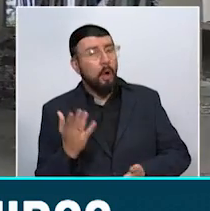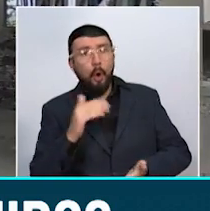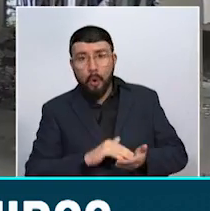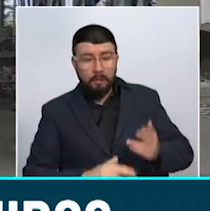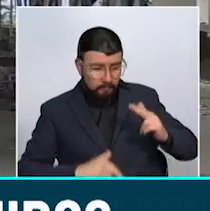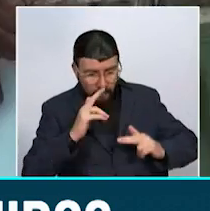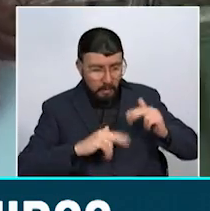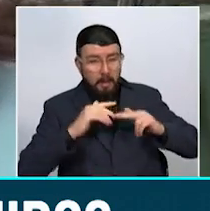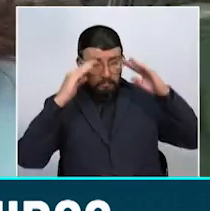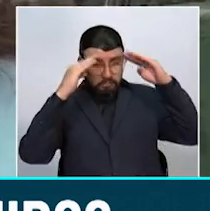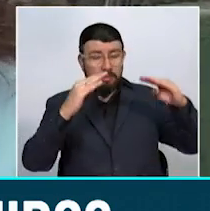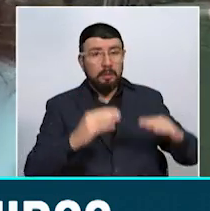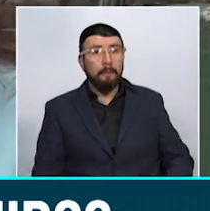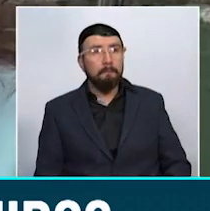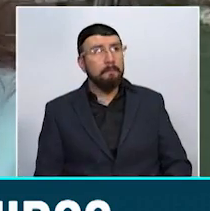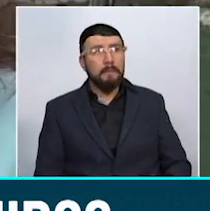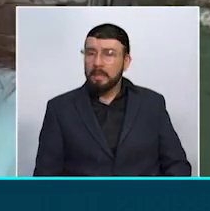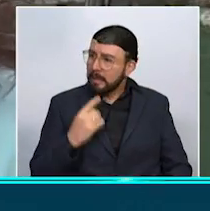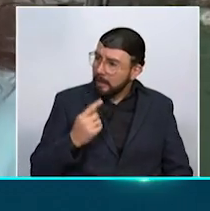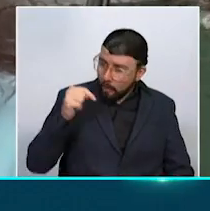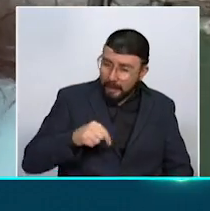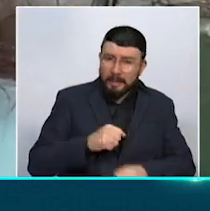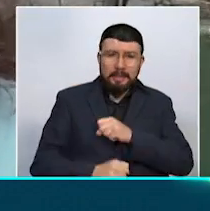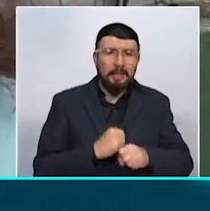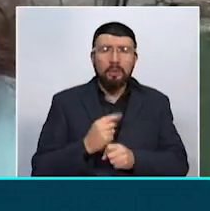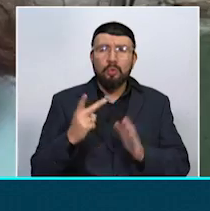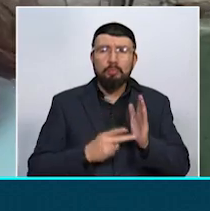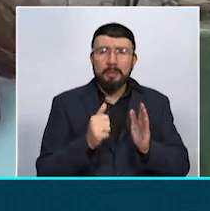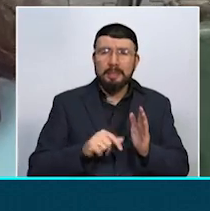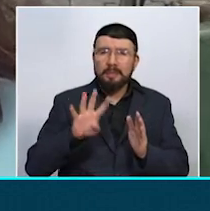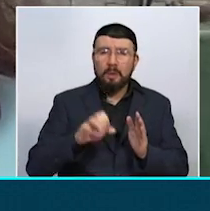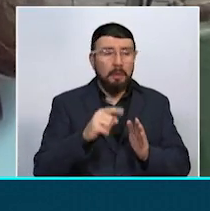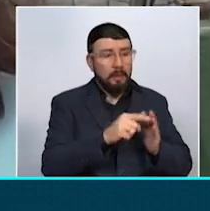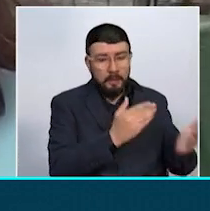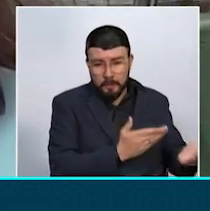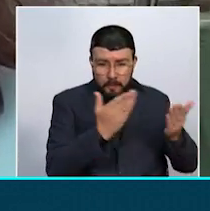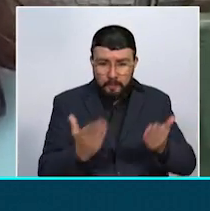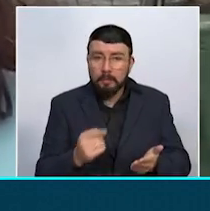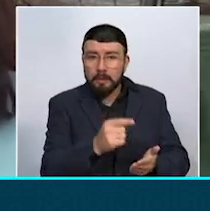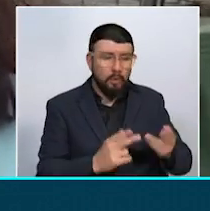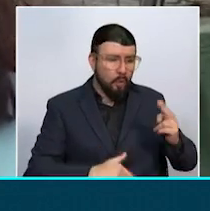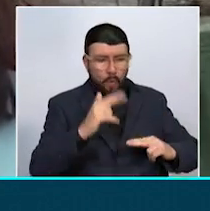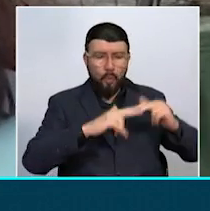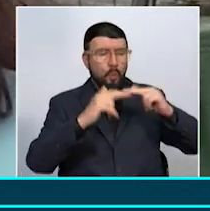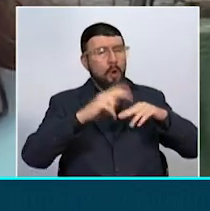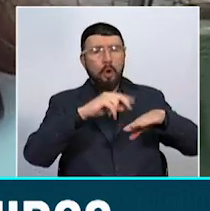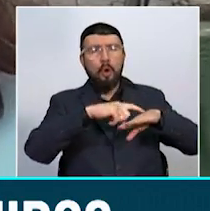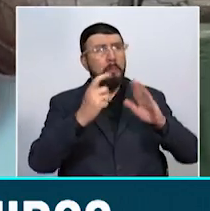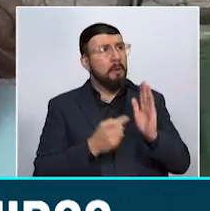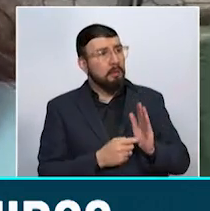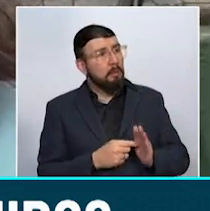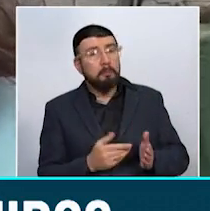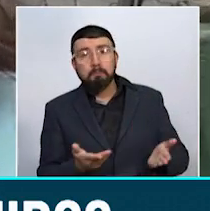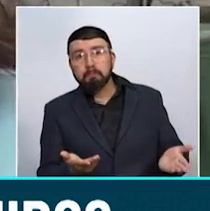servicio de sus hijos. Quedaron de que en este año 2019 nos entregaban este colegio construido. Mire dónde vamos